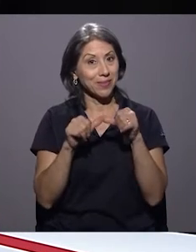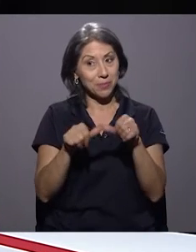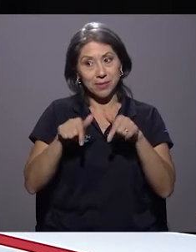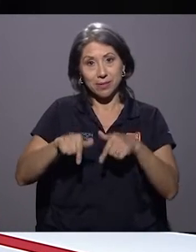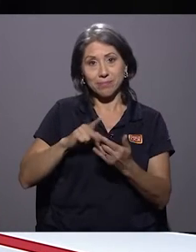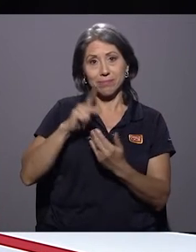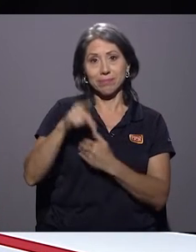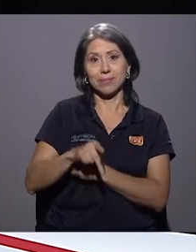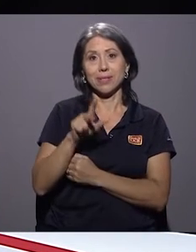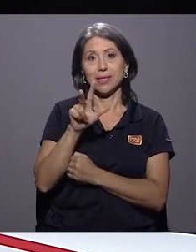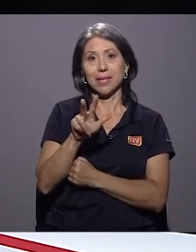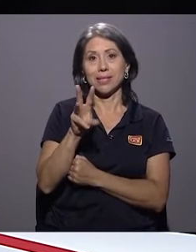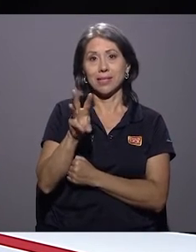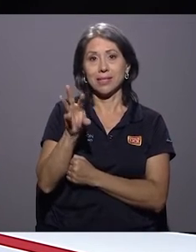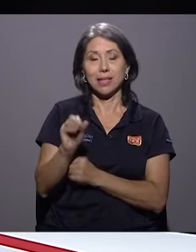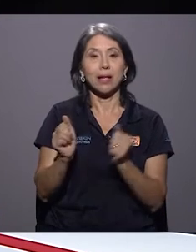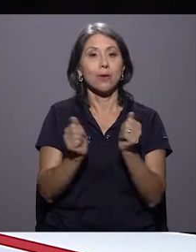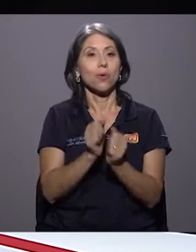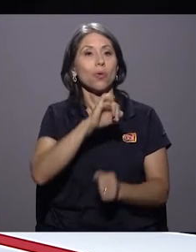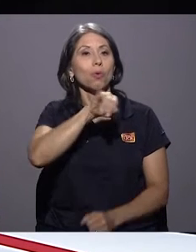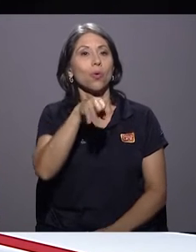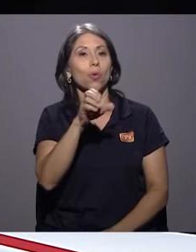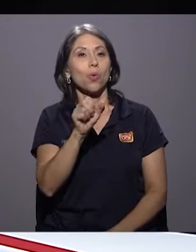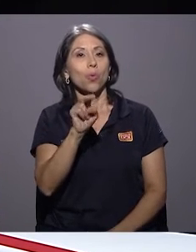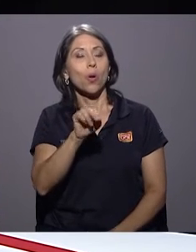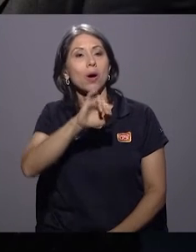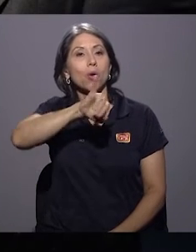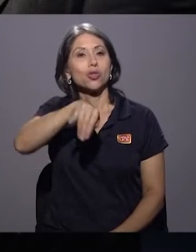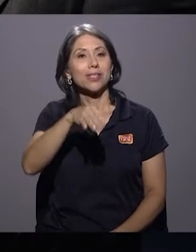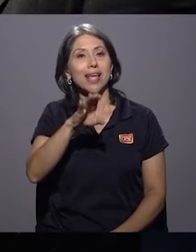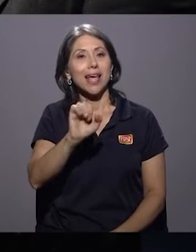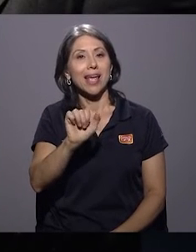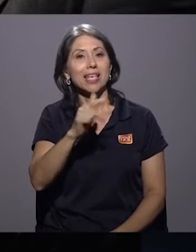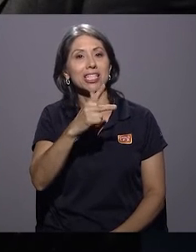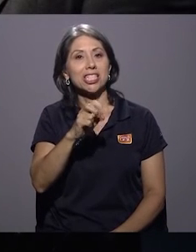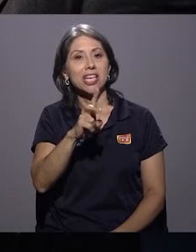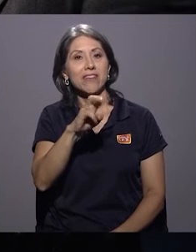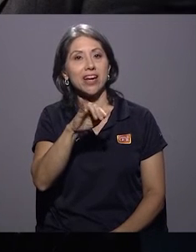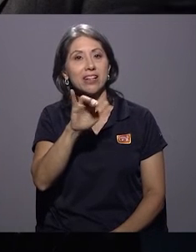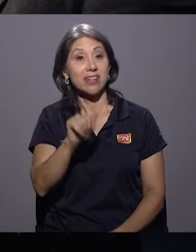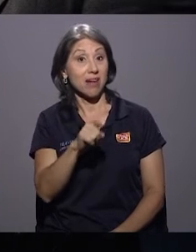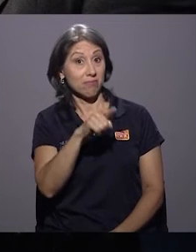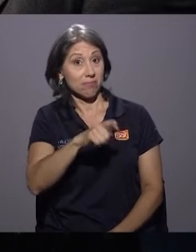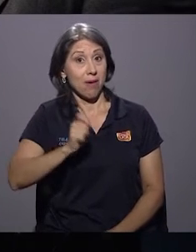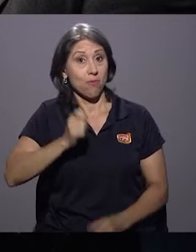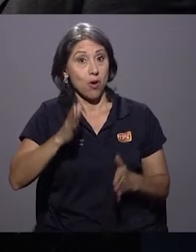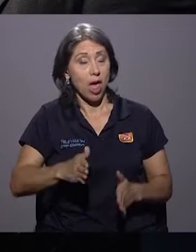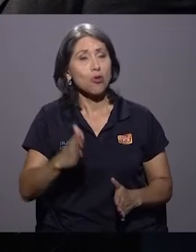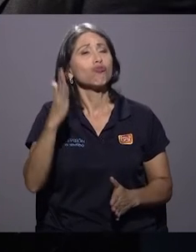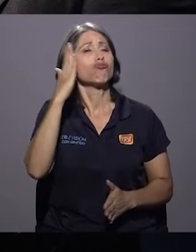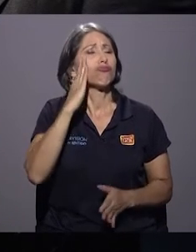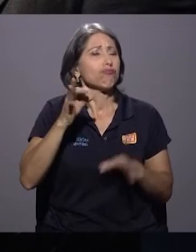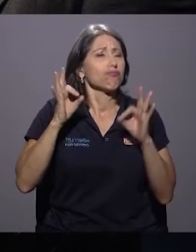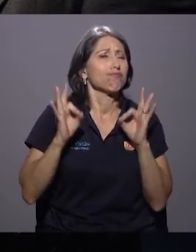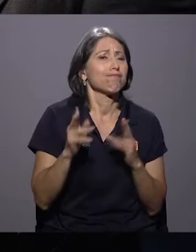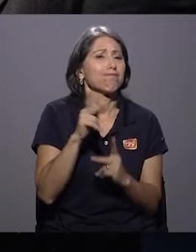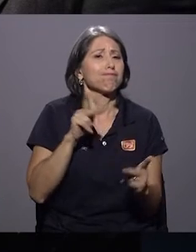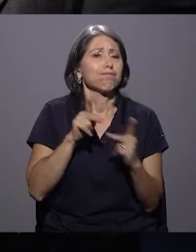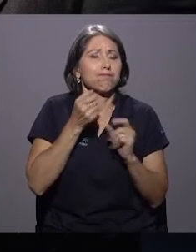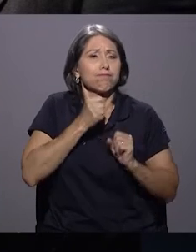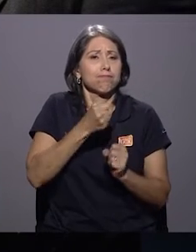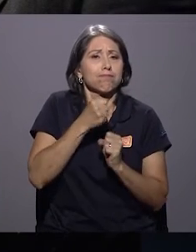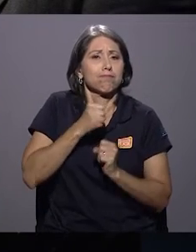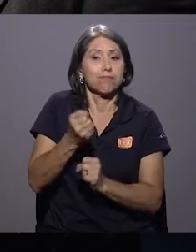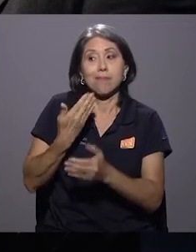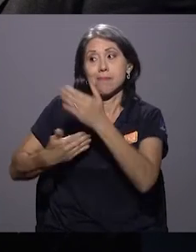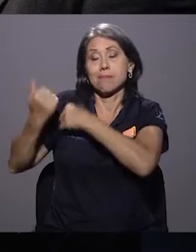Regresamos, estamos en 360 con don Juan José Echeverría, un abogado que conoce a la perfección las municipalidades y que estuvo casualmente en el